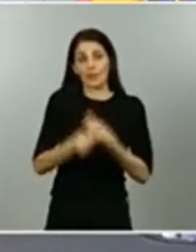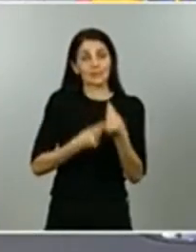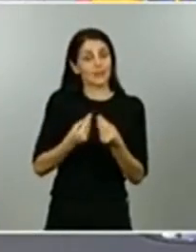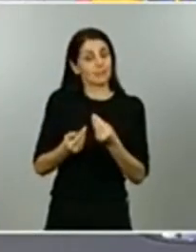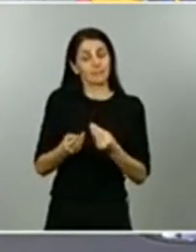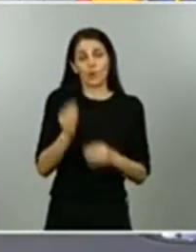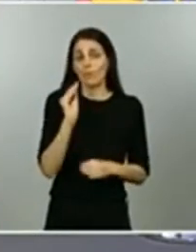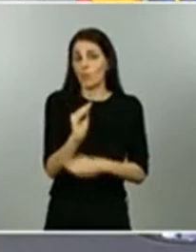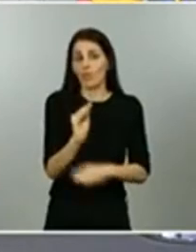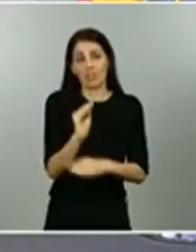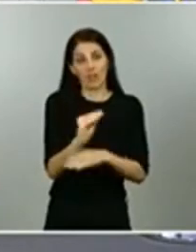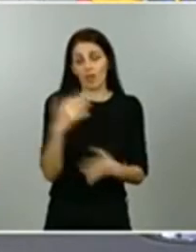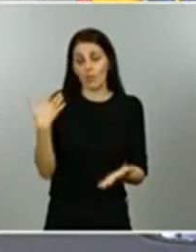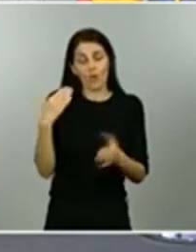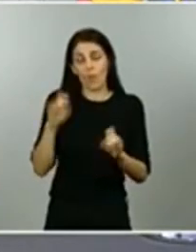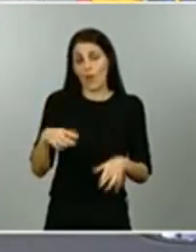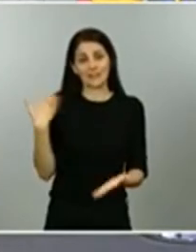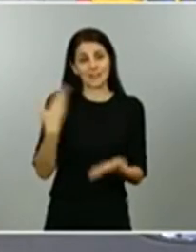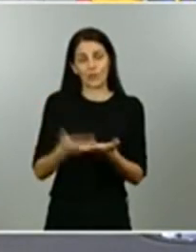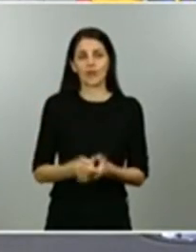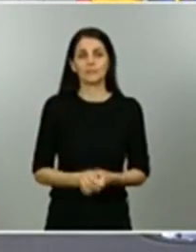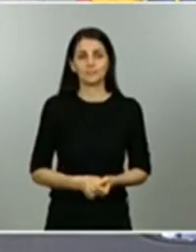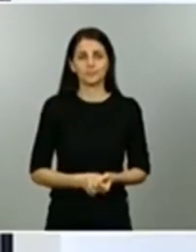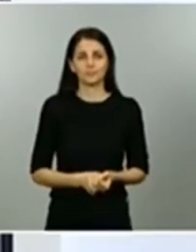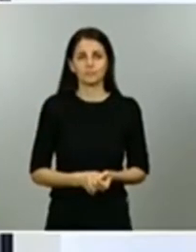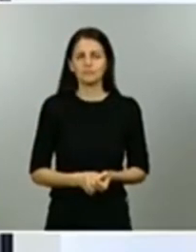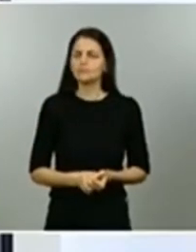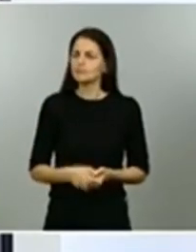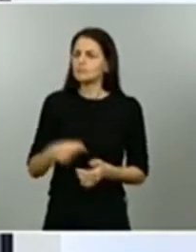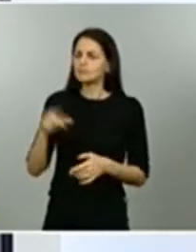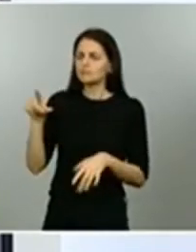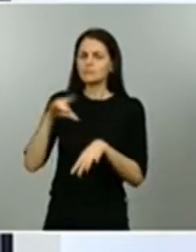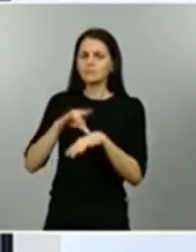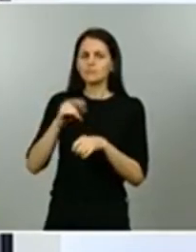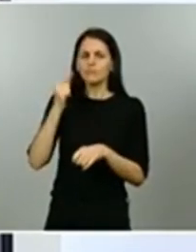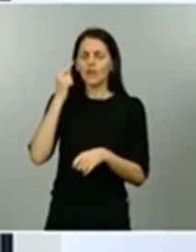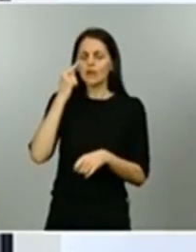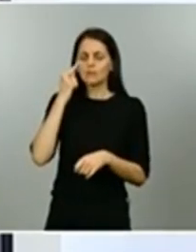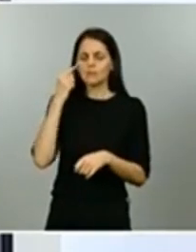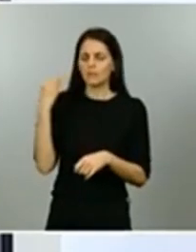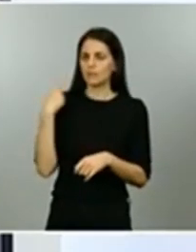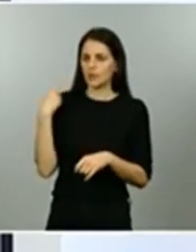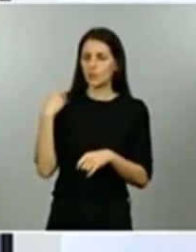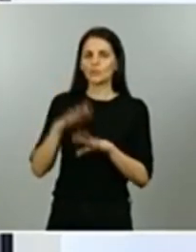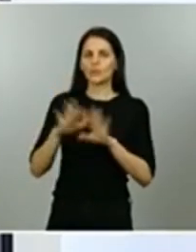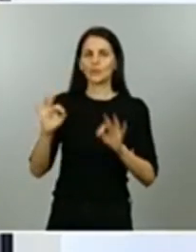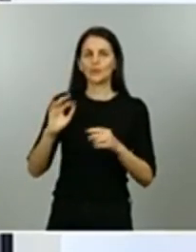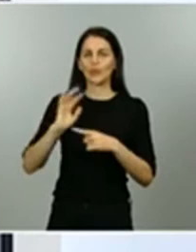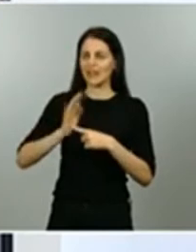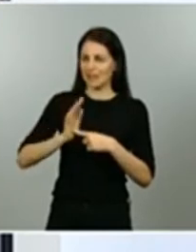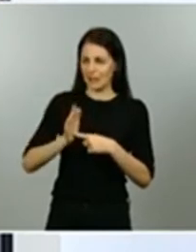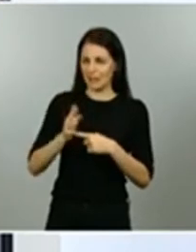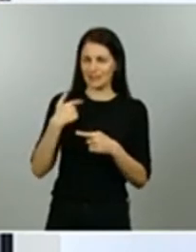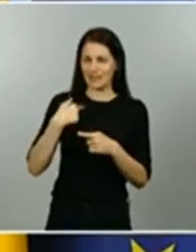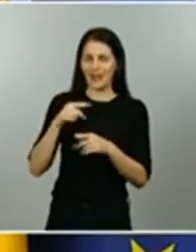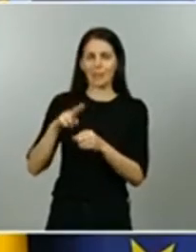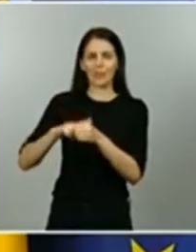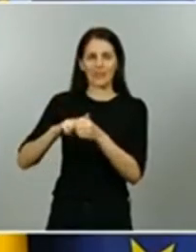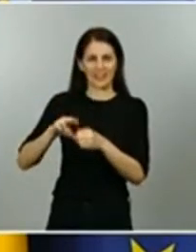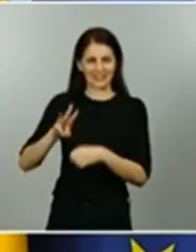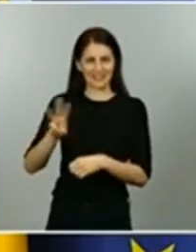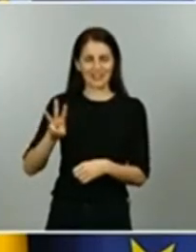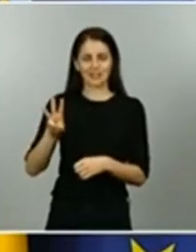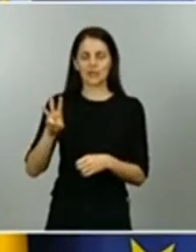Sí la pregunta que hacía en referencia a las tres provincias de Castilla-La Mancha y de la introducción o no de